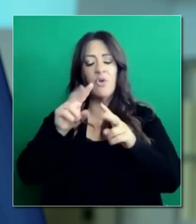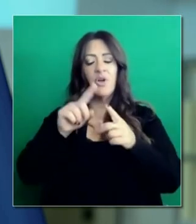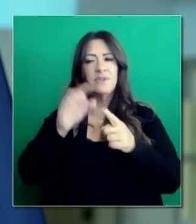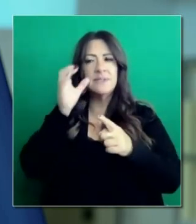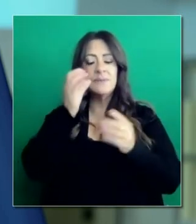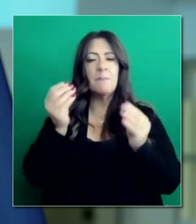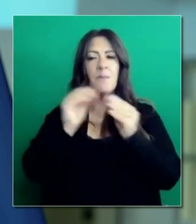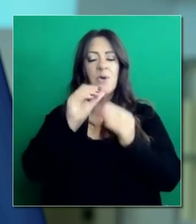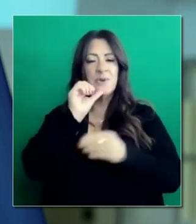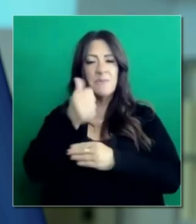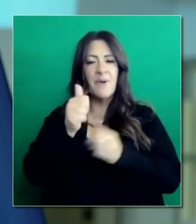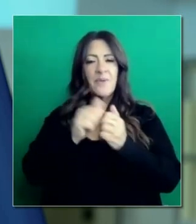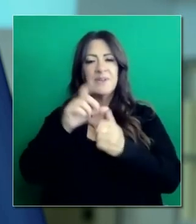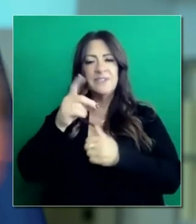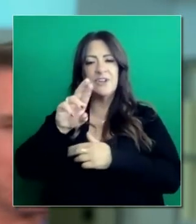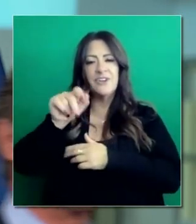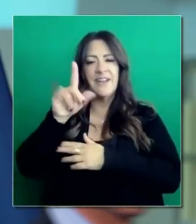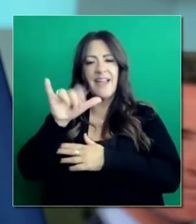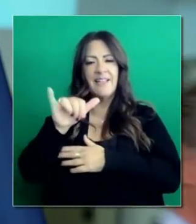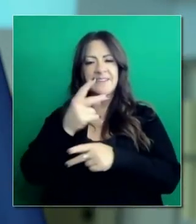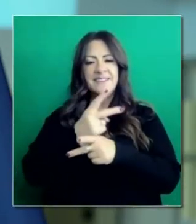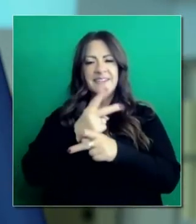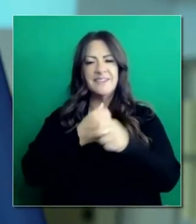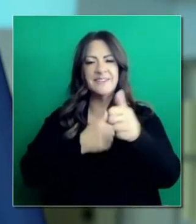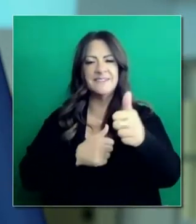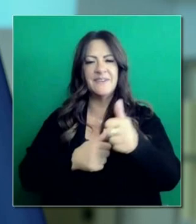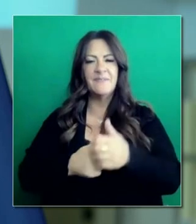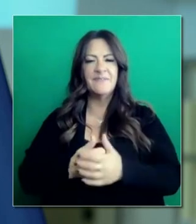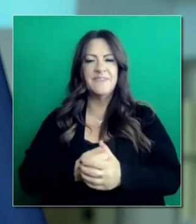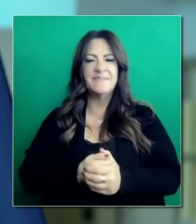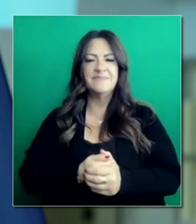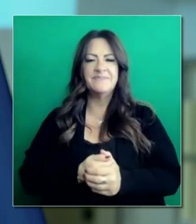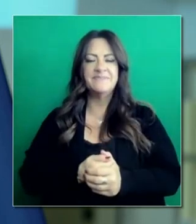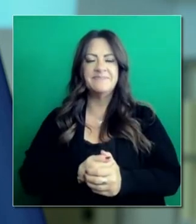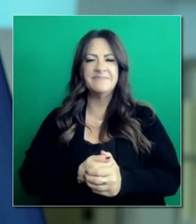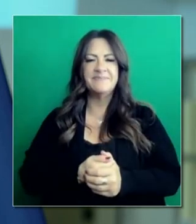escucharlo a él mañana también y con ustedes también. Gracias a todos.